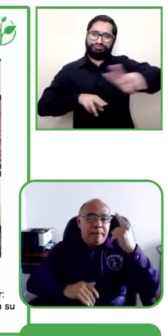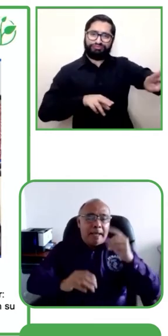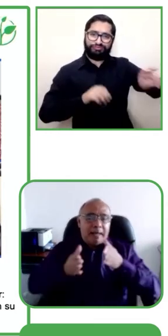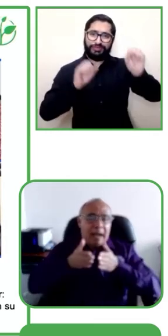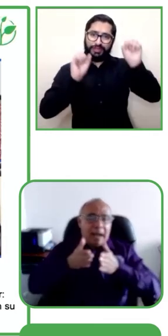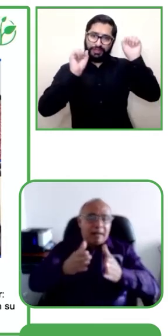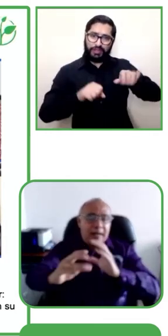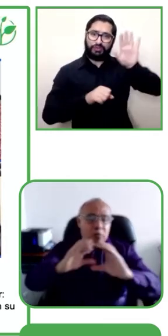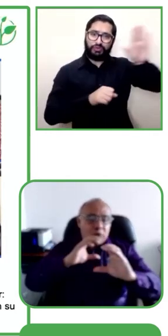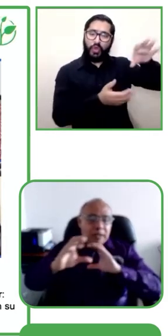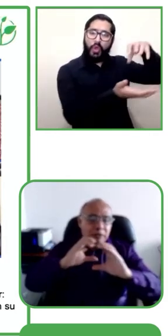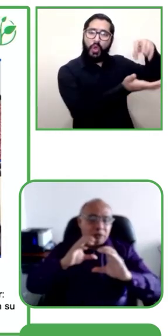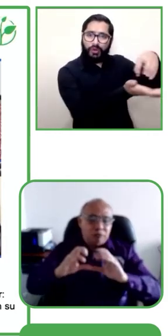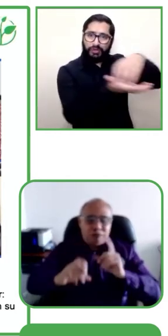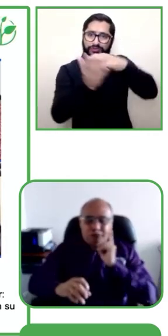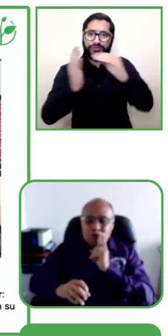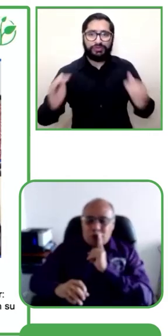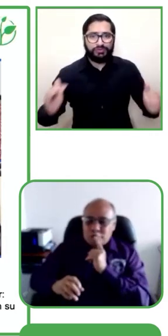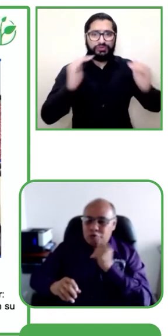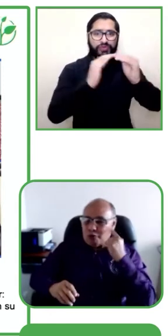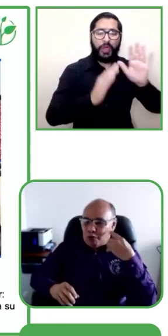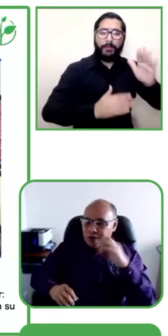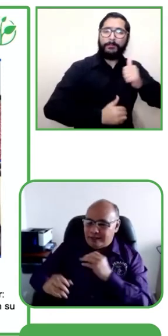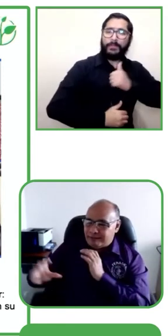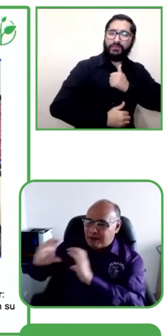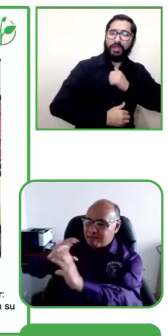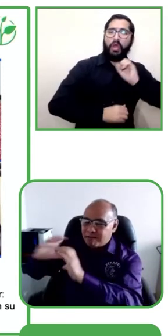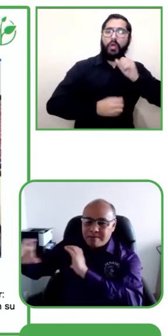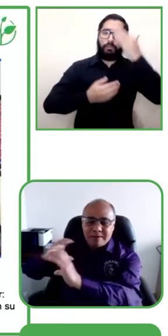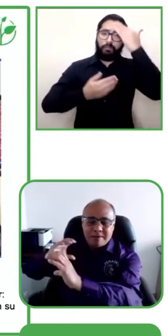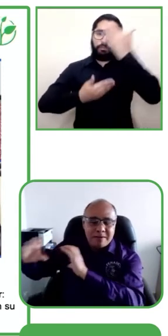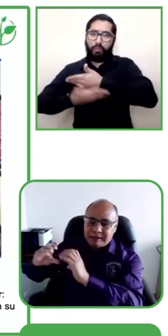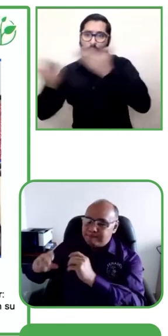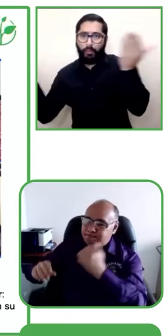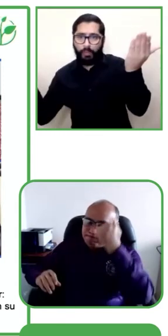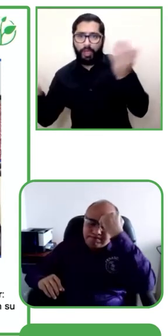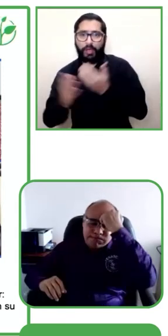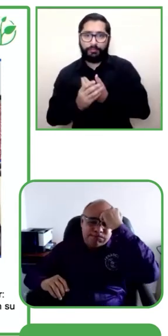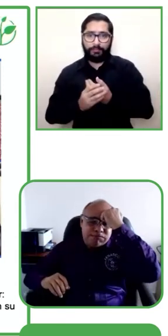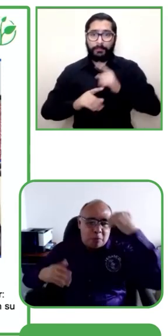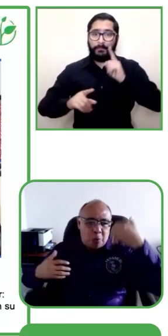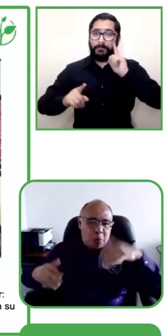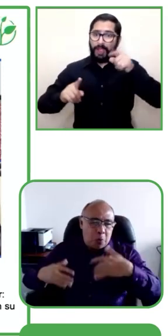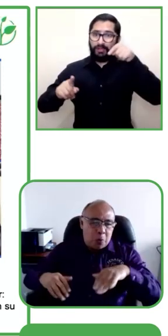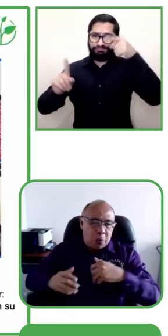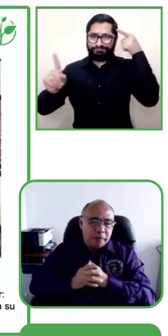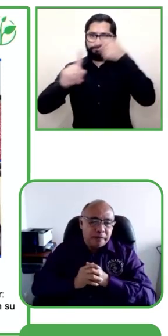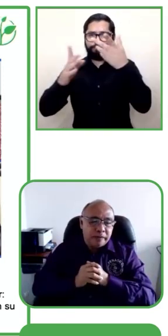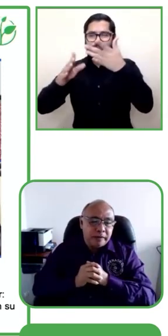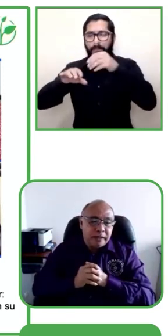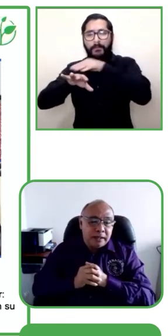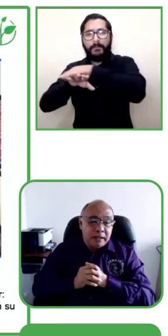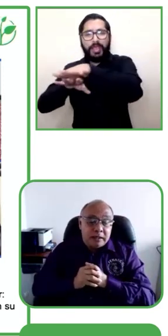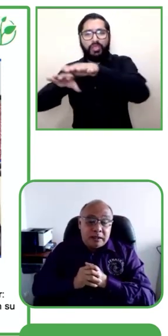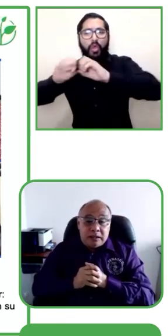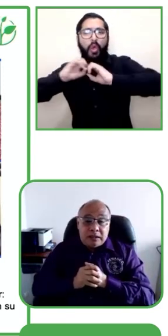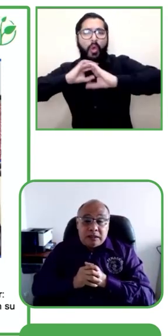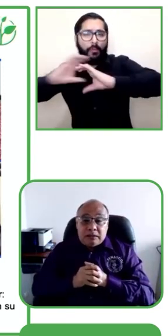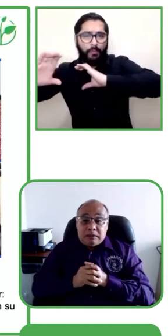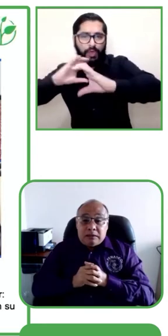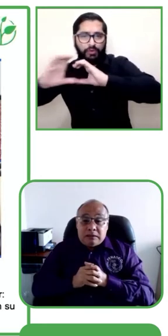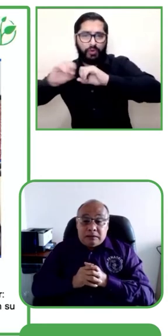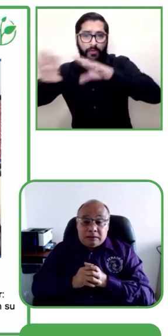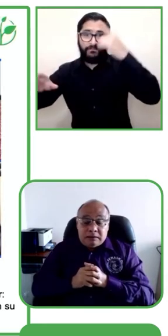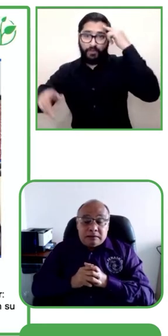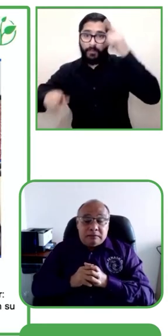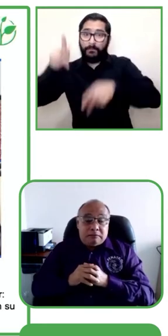momento, el centro de relevo es el primer canal de comunicación entre las personas sordas y oyentes. Es